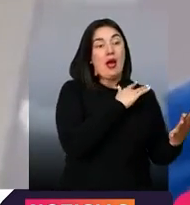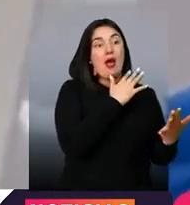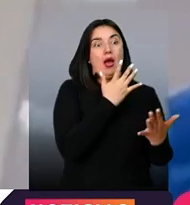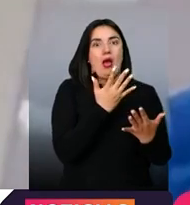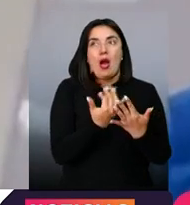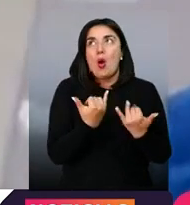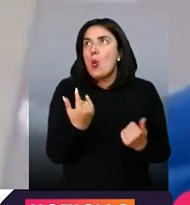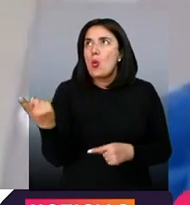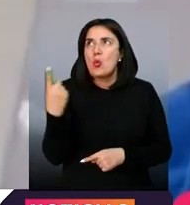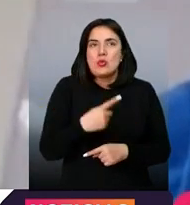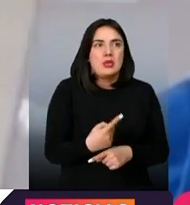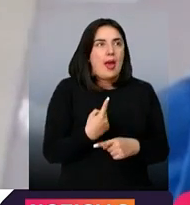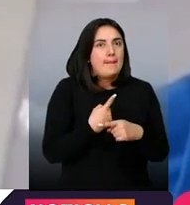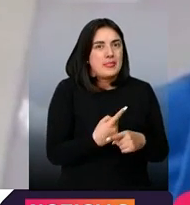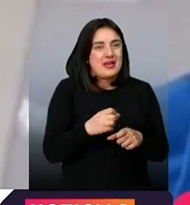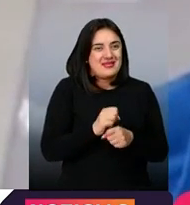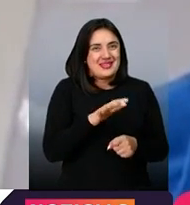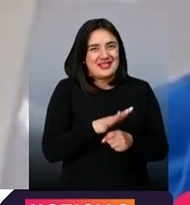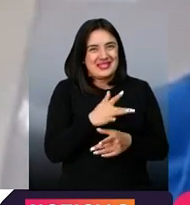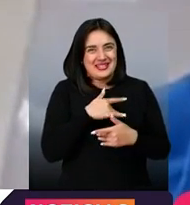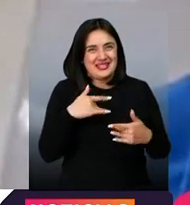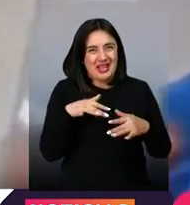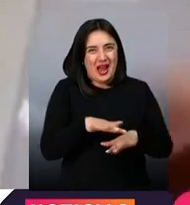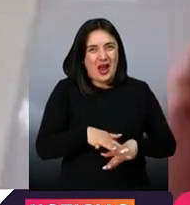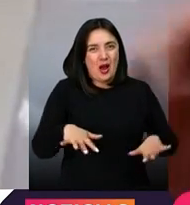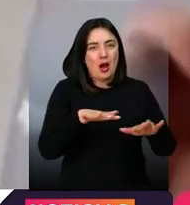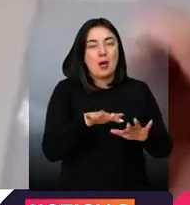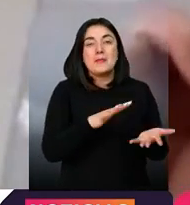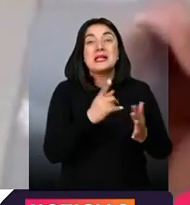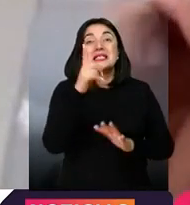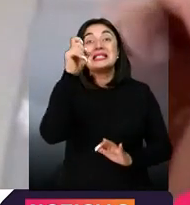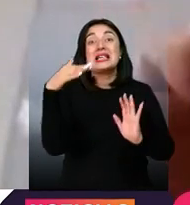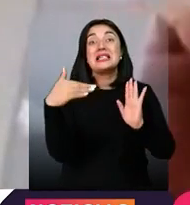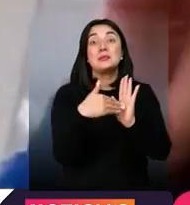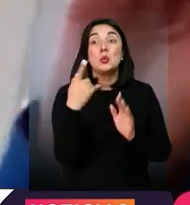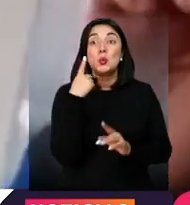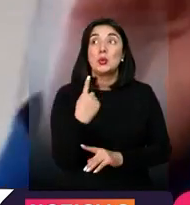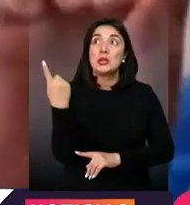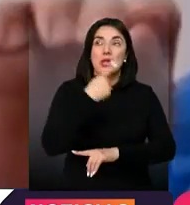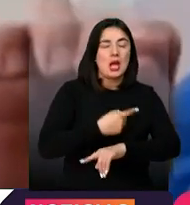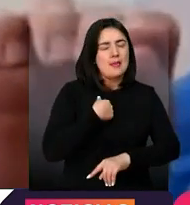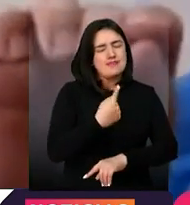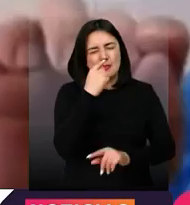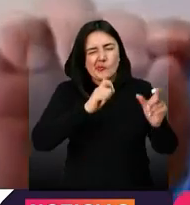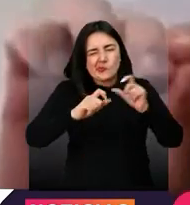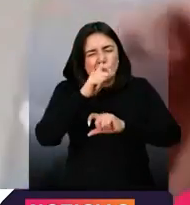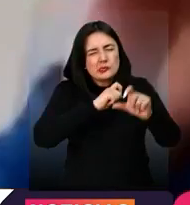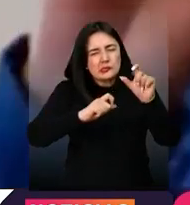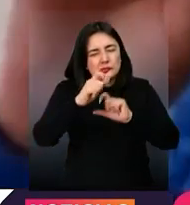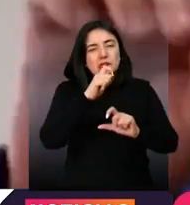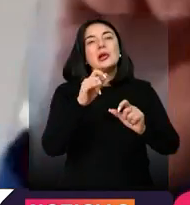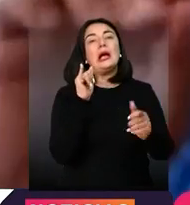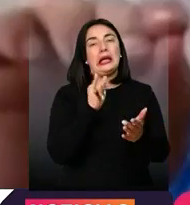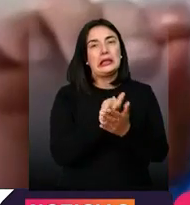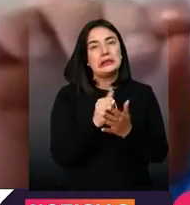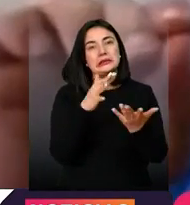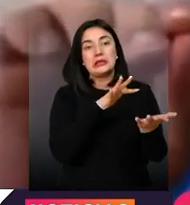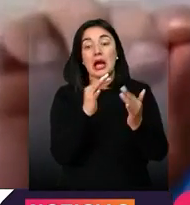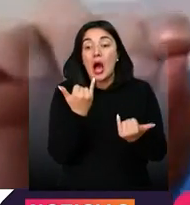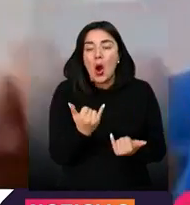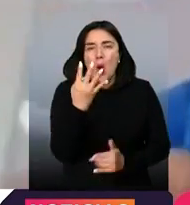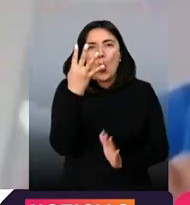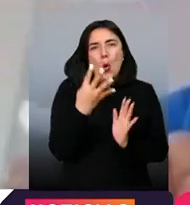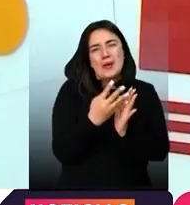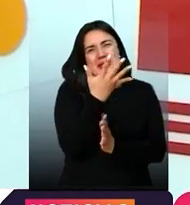Laboratorio Distrital de Salud Pública de hasta 6.000. En este momento estamos aproximadamente en 4.500,